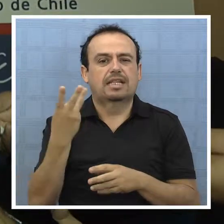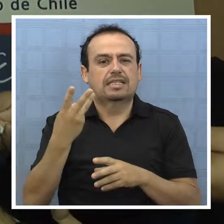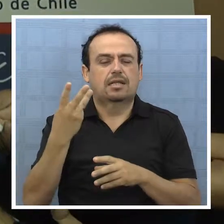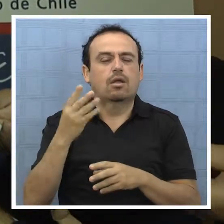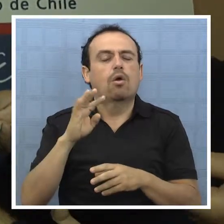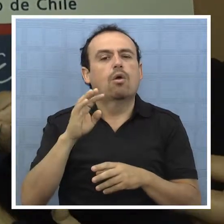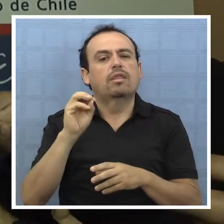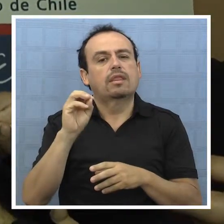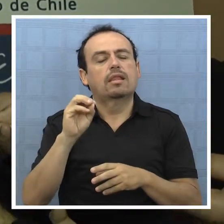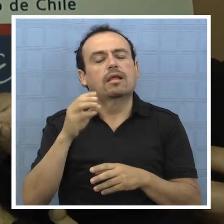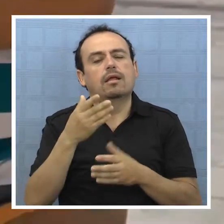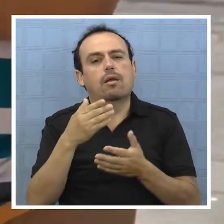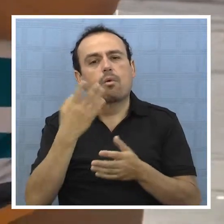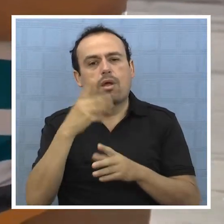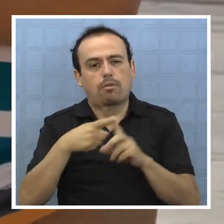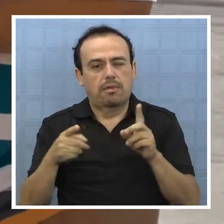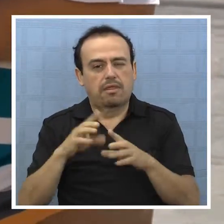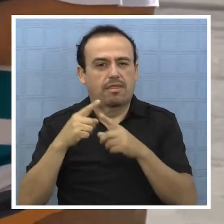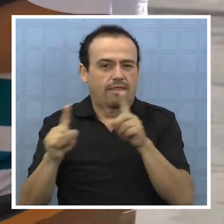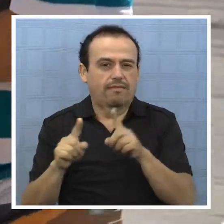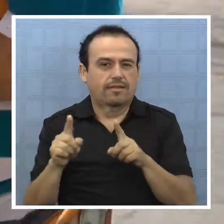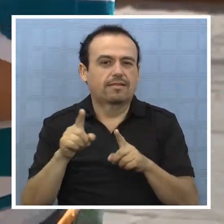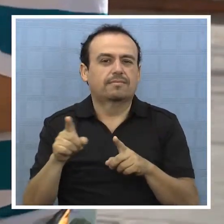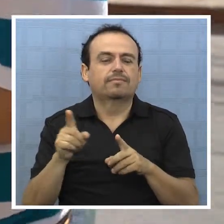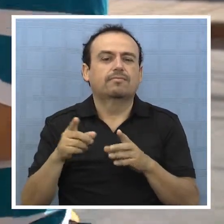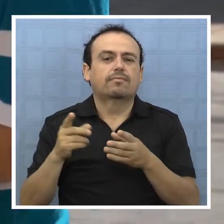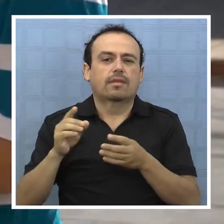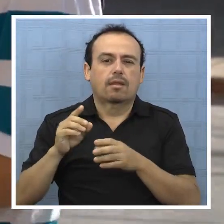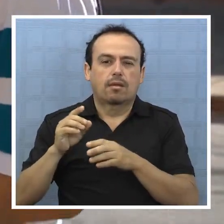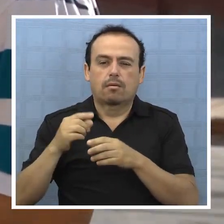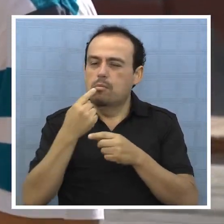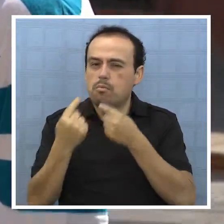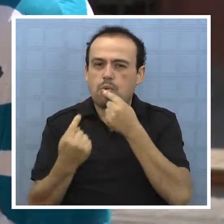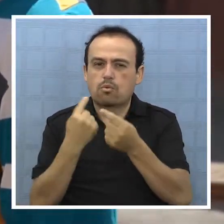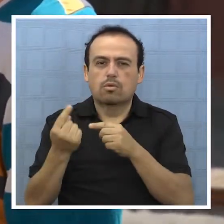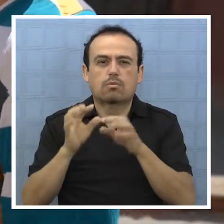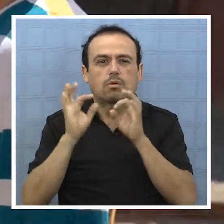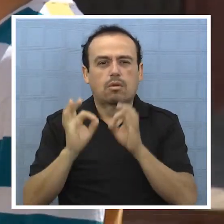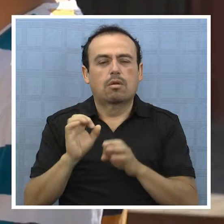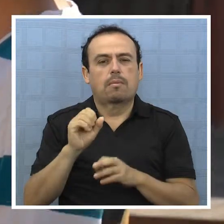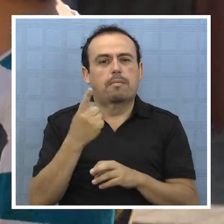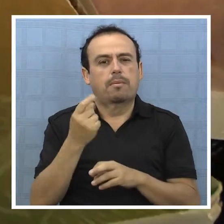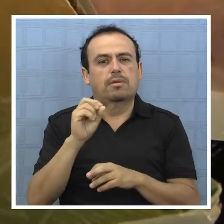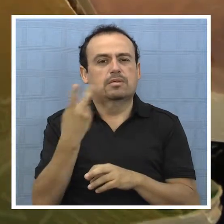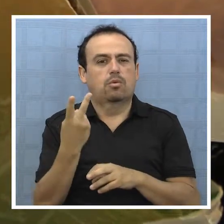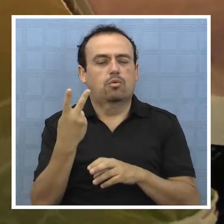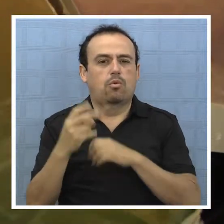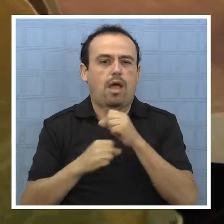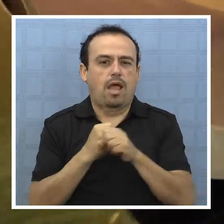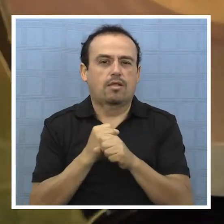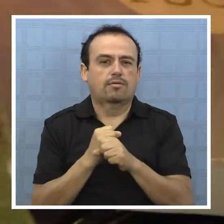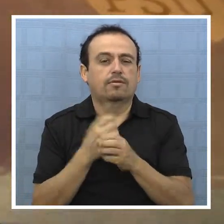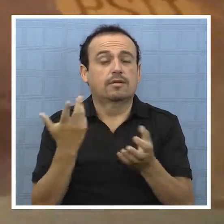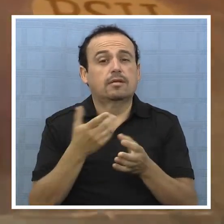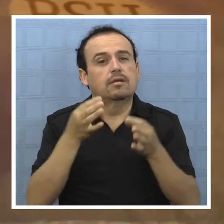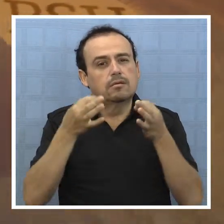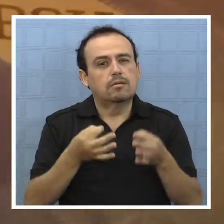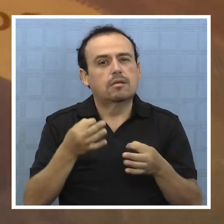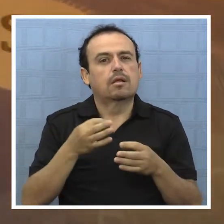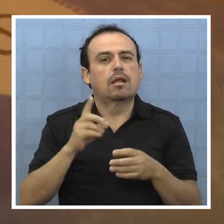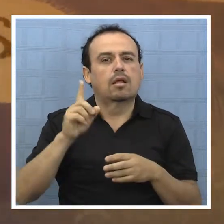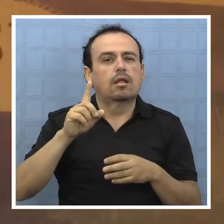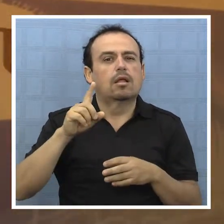medio, en una forma distinta, se les va a reproducir preguntas de primero y segundo año. Esta medida se